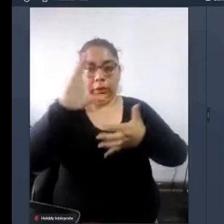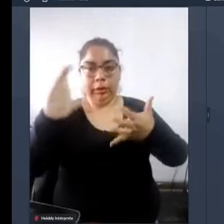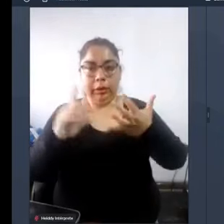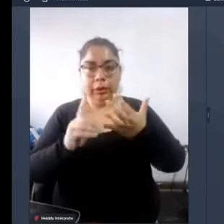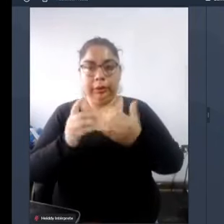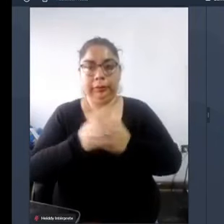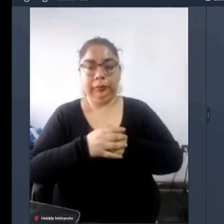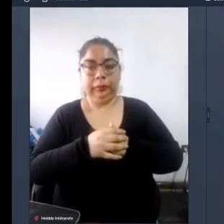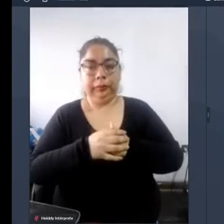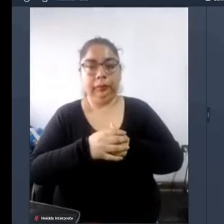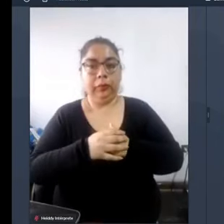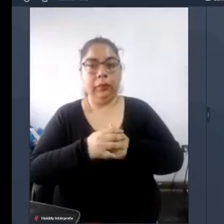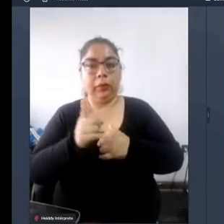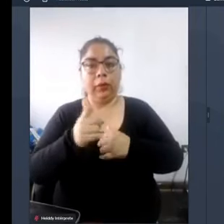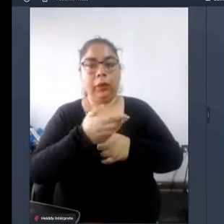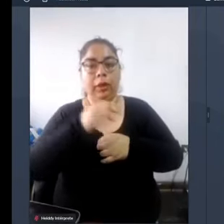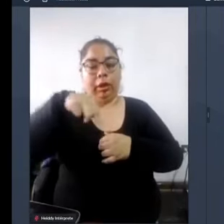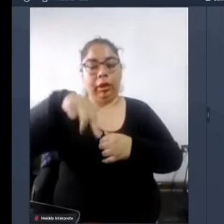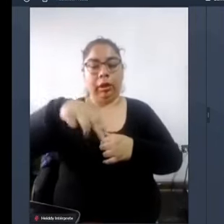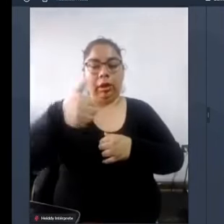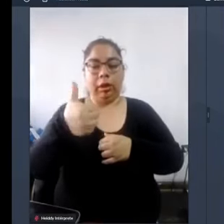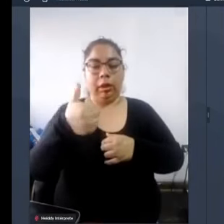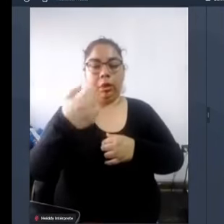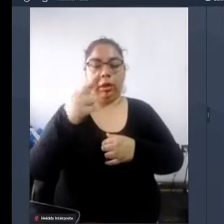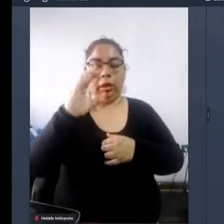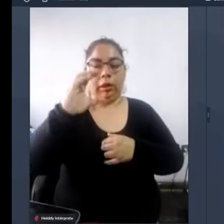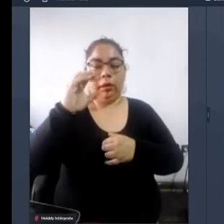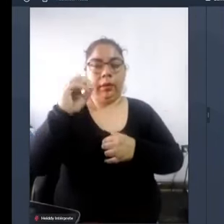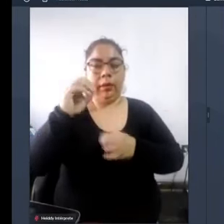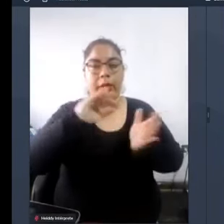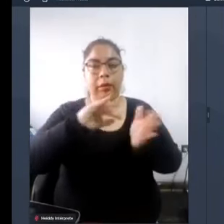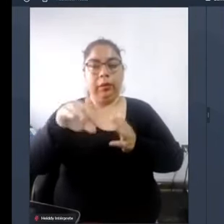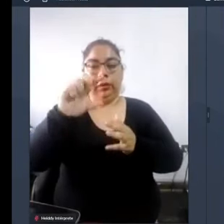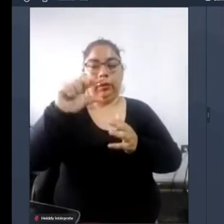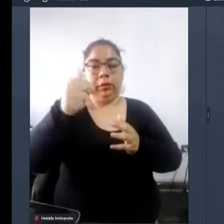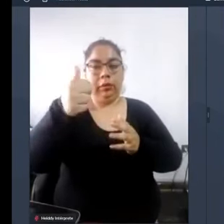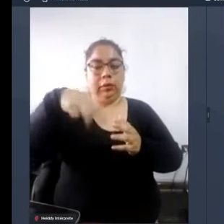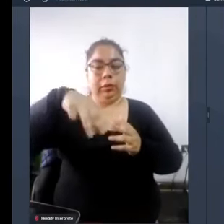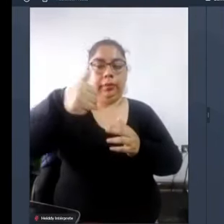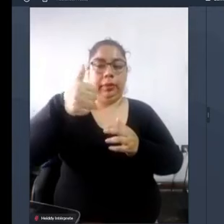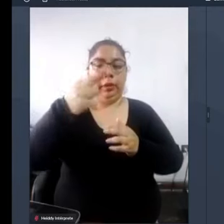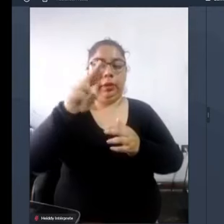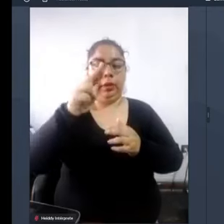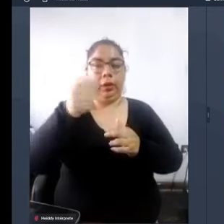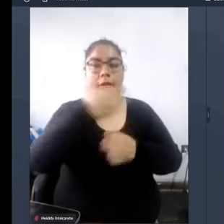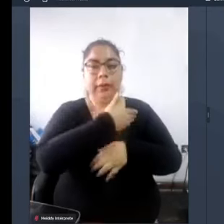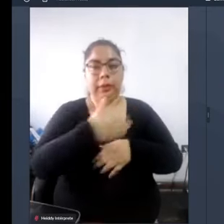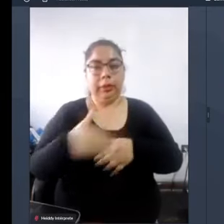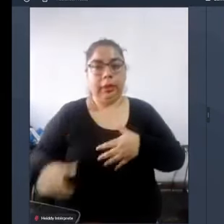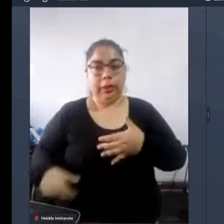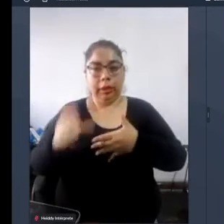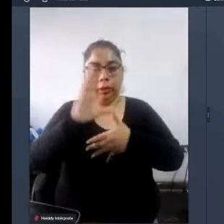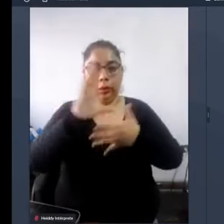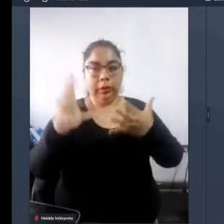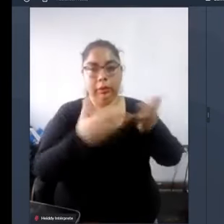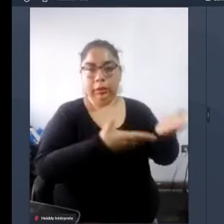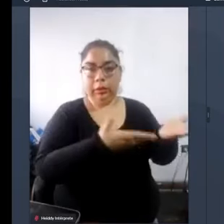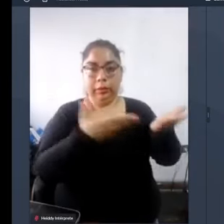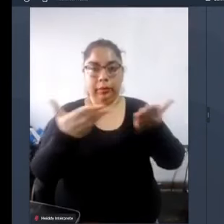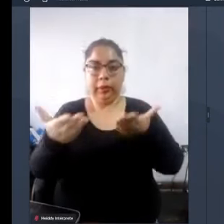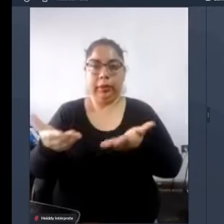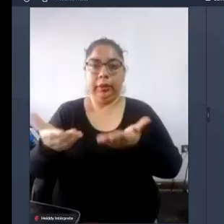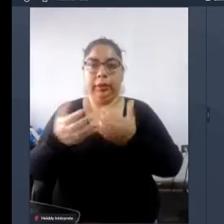hablamos del señor Marco Antonio Gamarra La Barrera presidente del Conadis aquí le damos la cordial